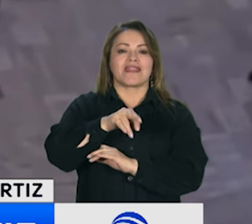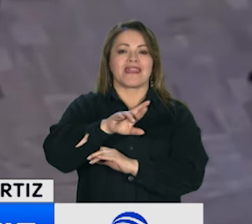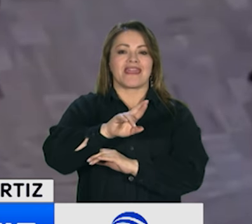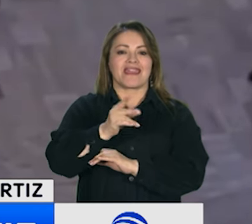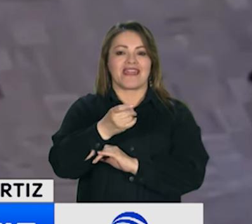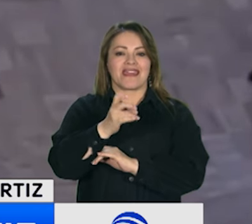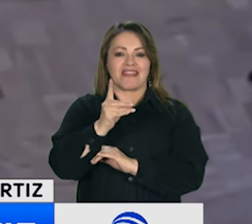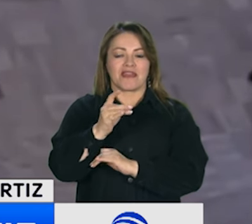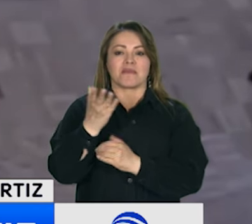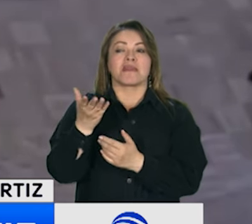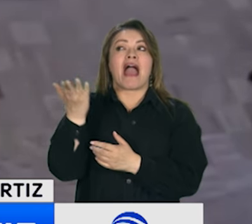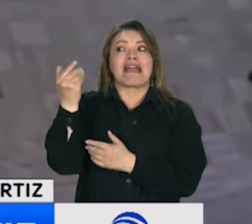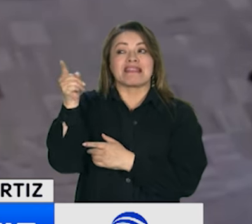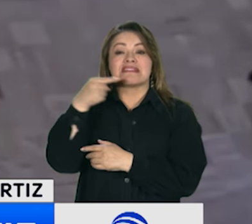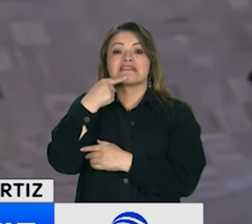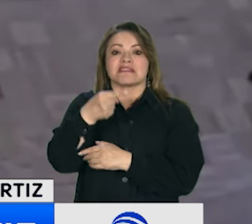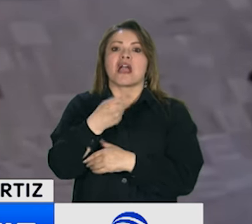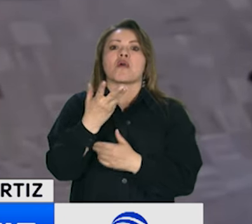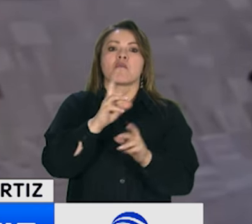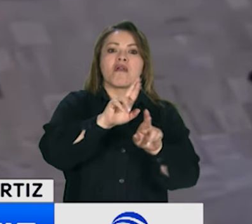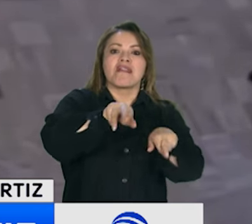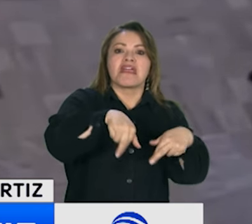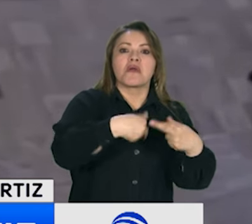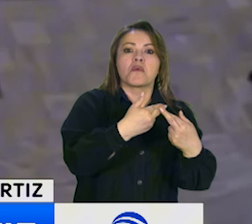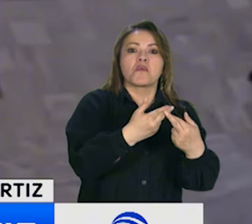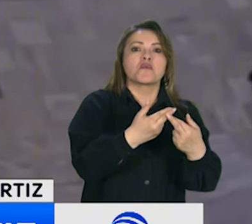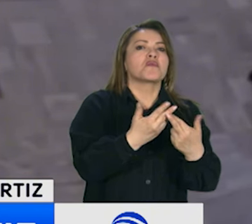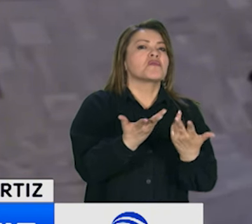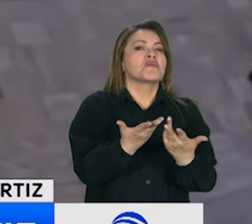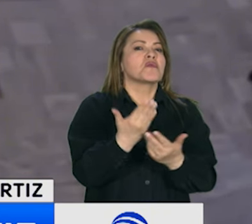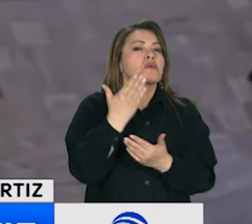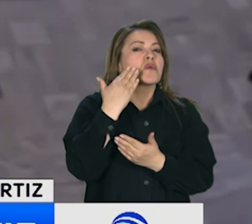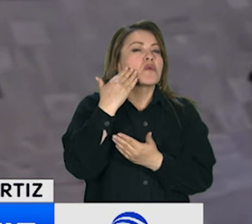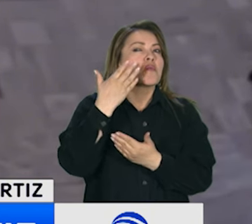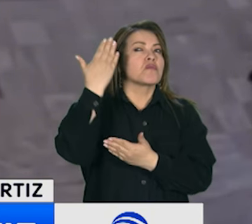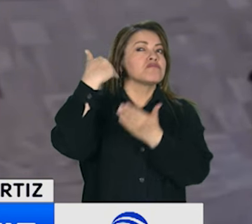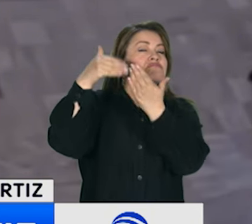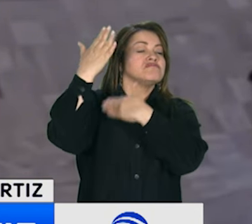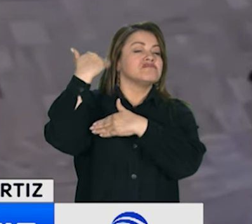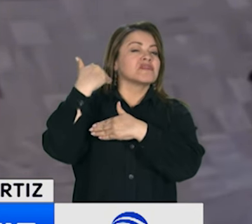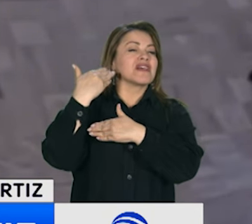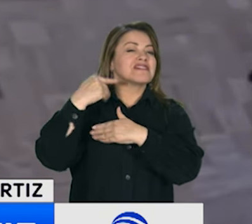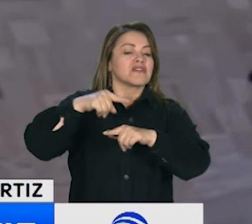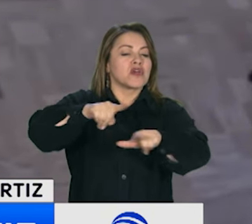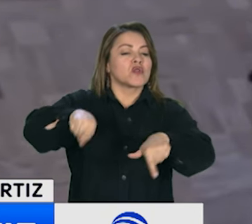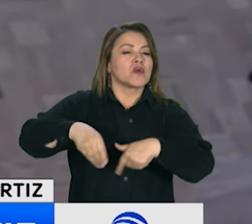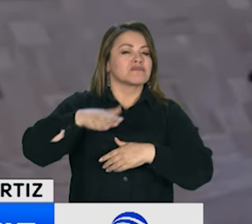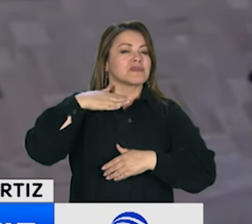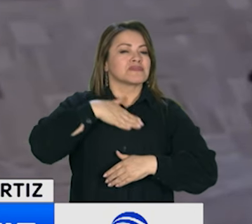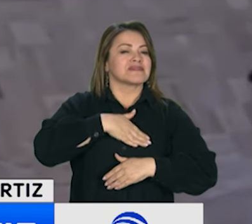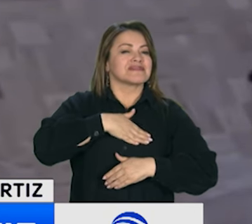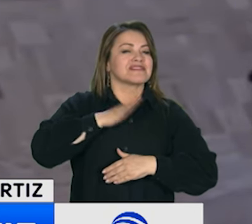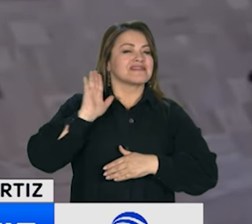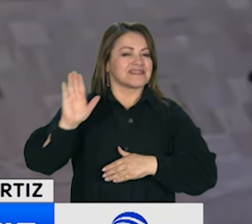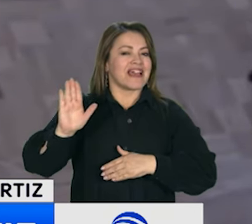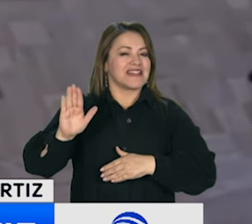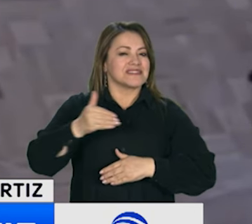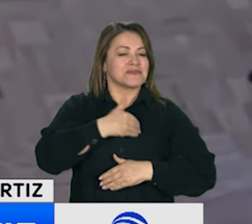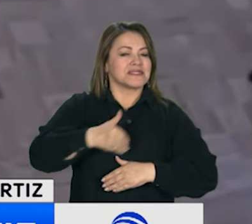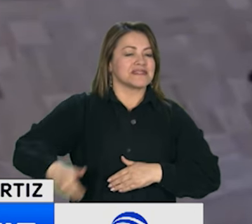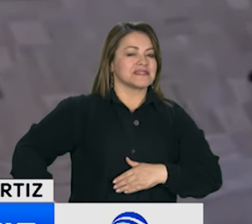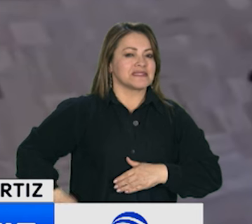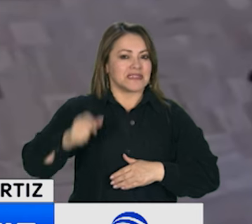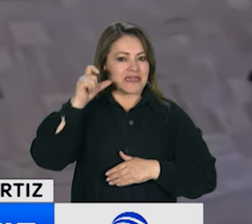habría dado en el Casa de Nariño entre la exalta consejera presidencial para las regiones y el